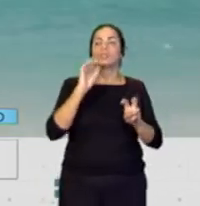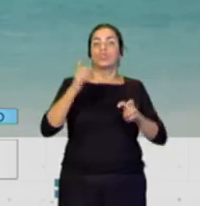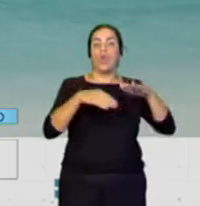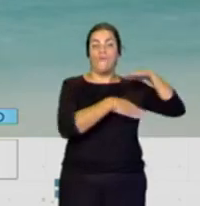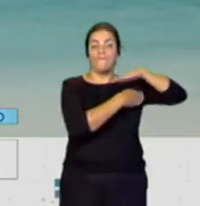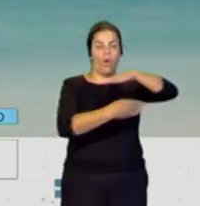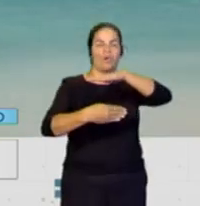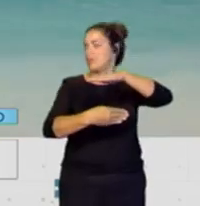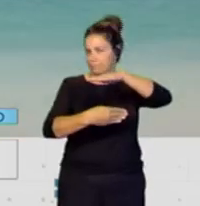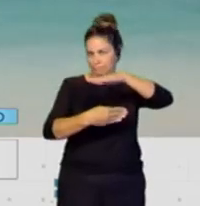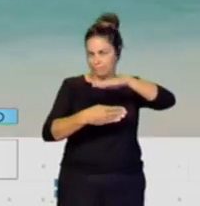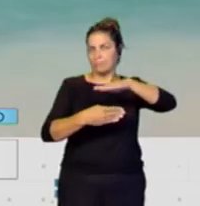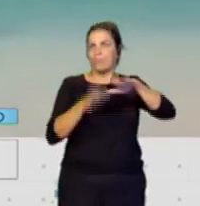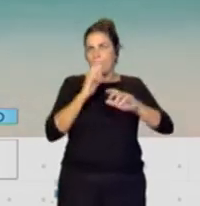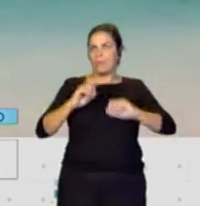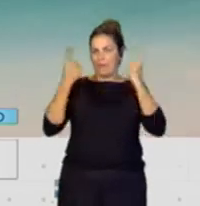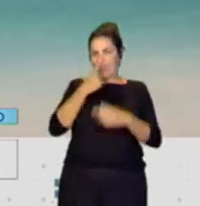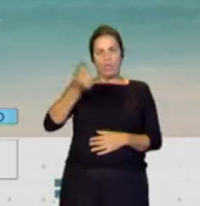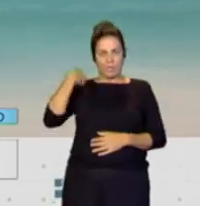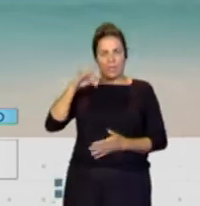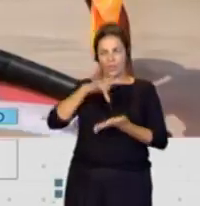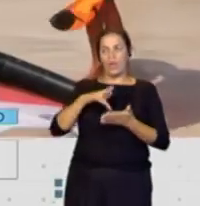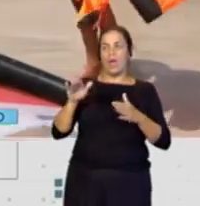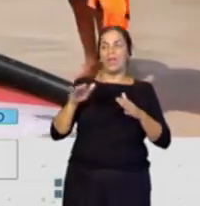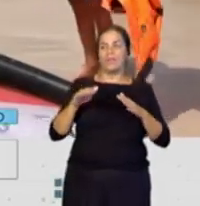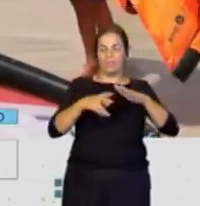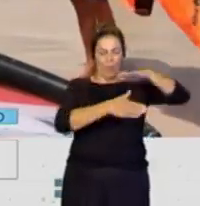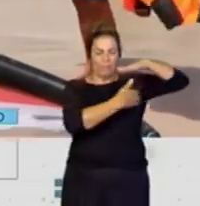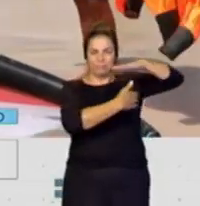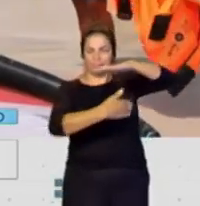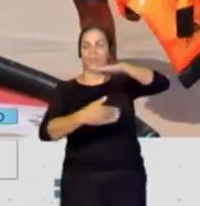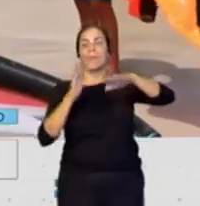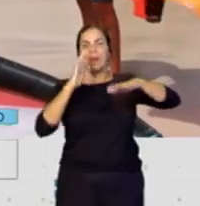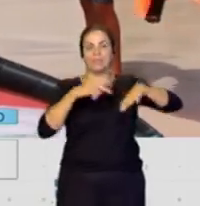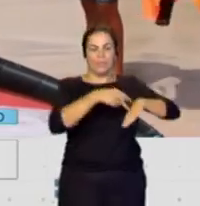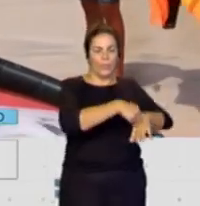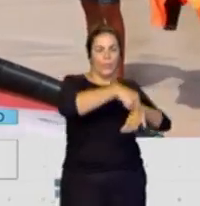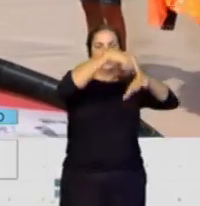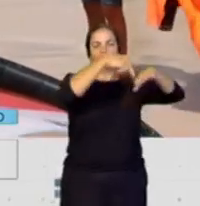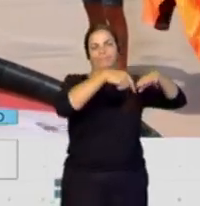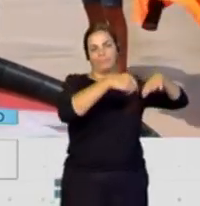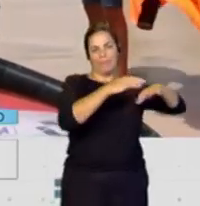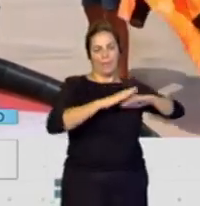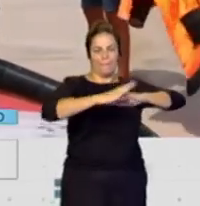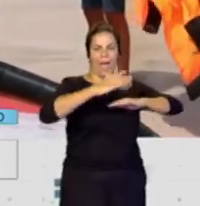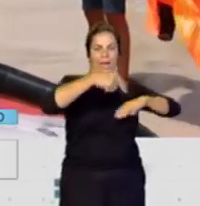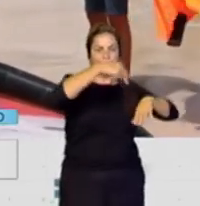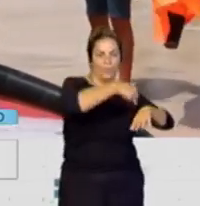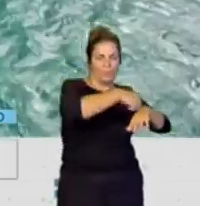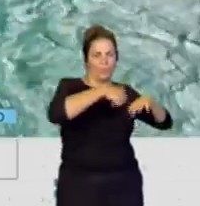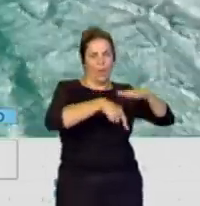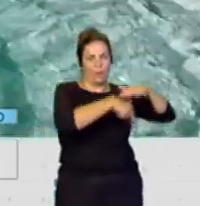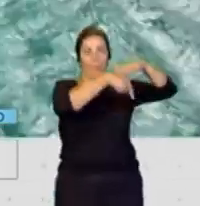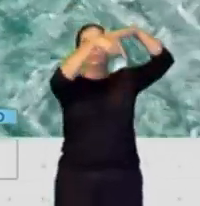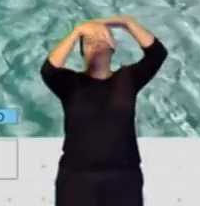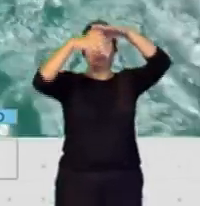slalom, lo mismo por primera vez el año pasado, donde navegan con unas aletas que parecen volar por encima de la superficie del agua, sino también